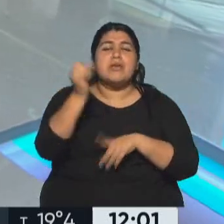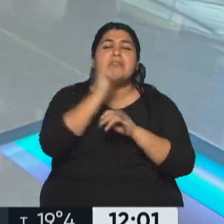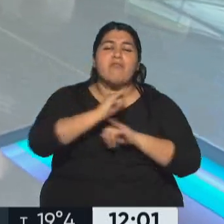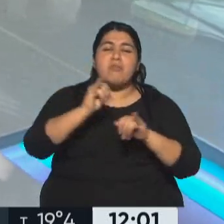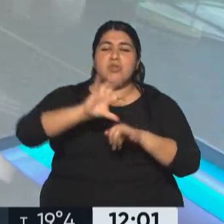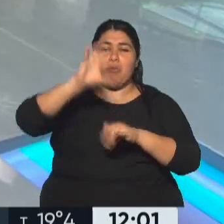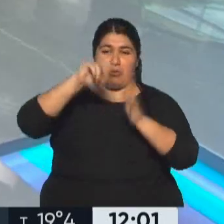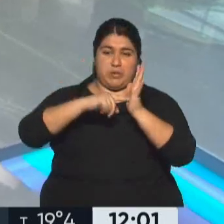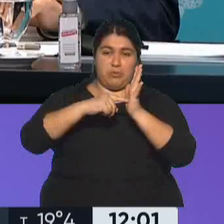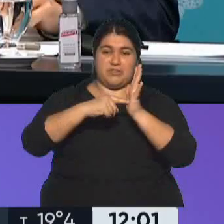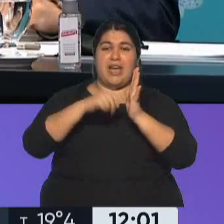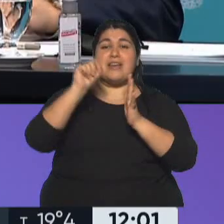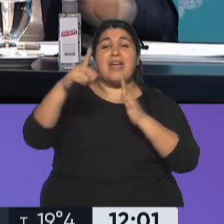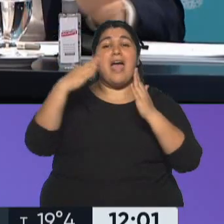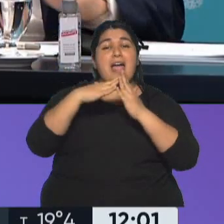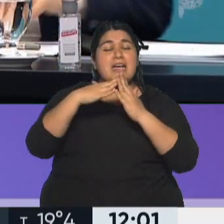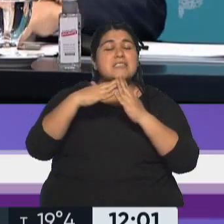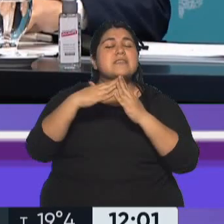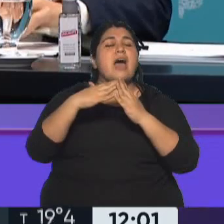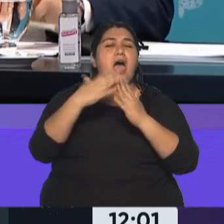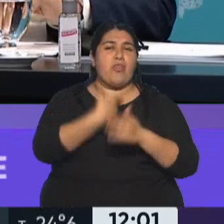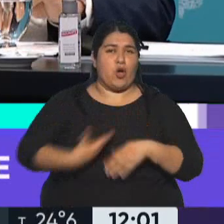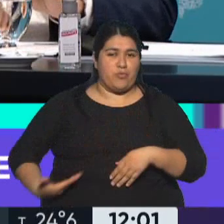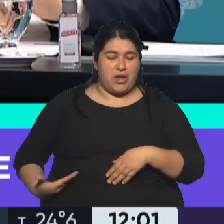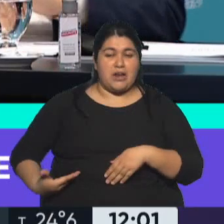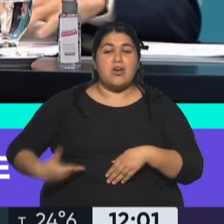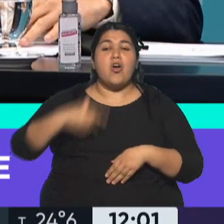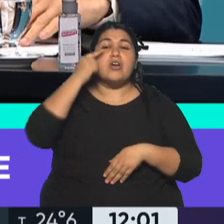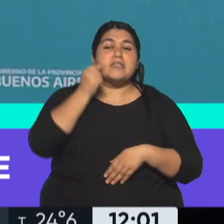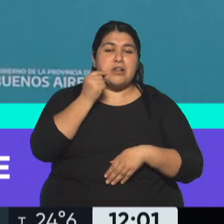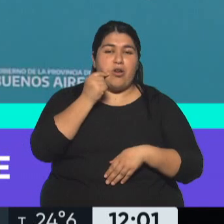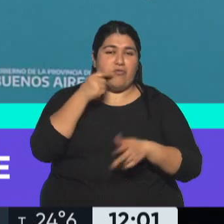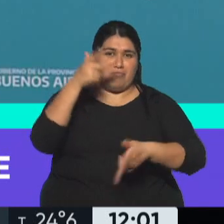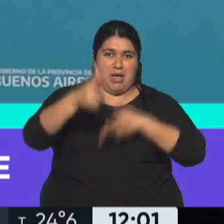Y nos trasladamos a la Casa de Gobierno porque está hablando el Gobernador Axel Kicillop.